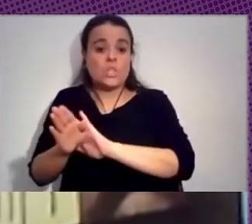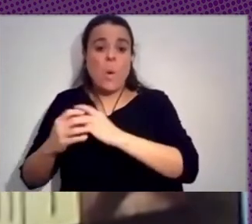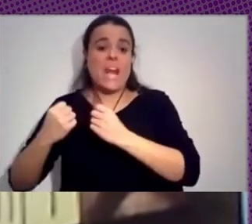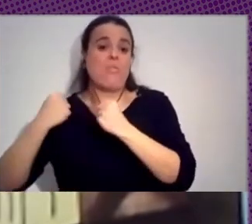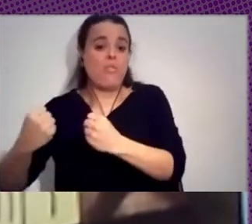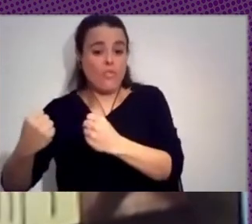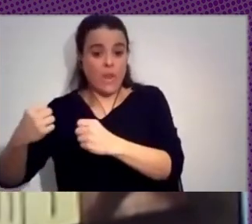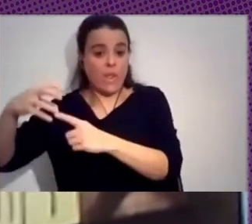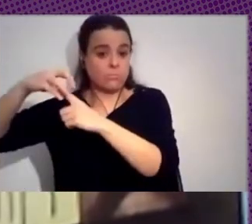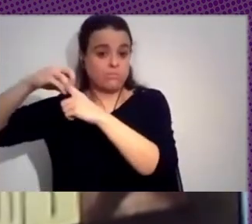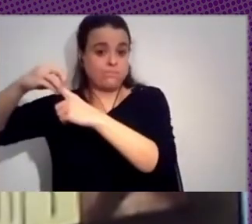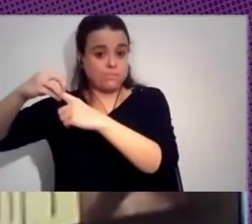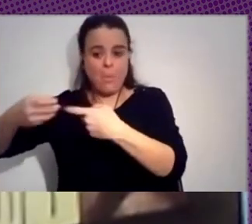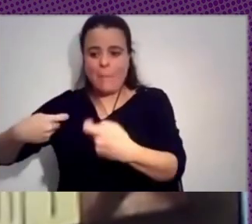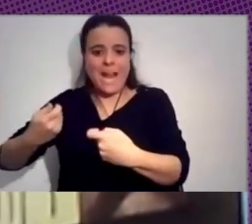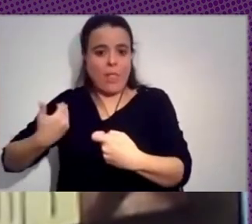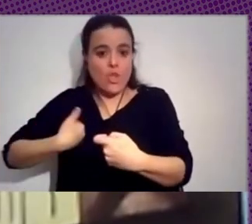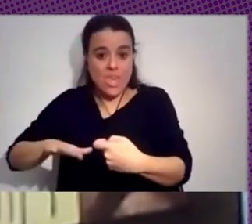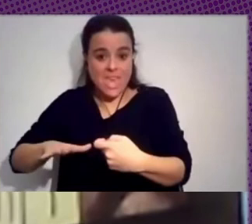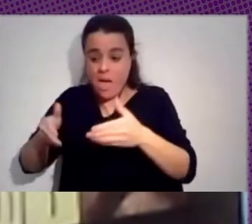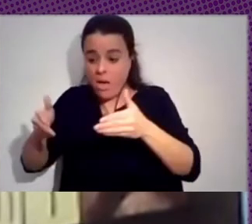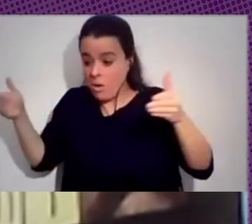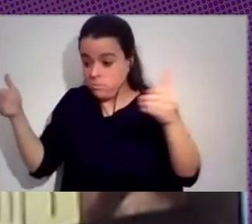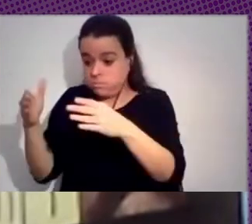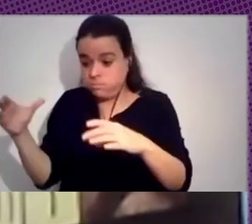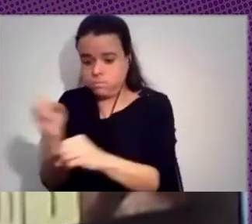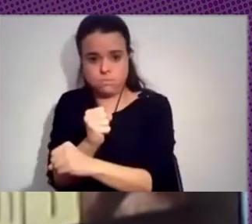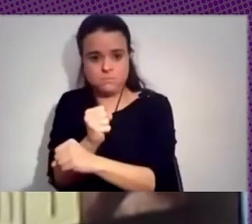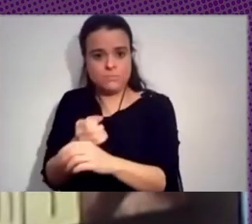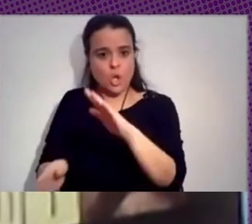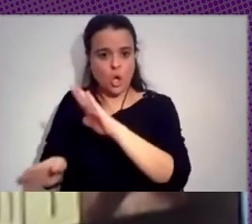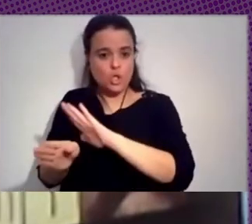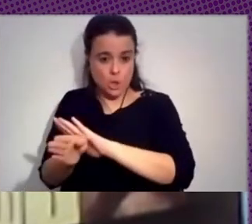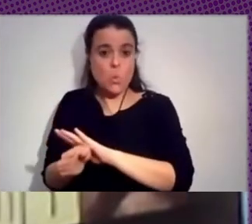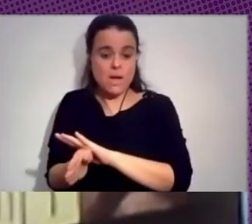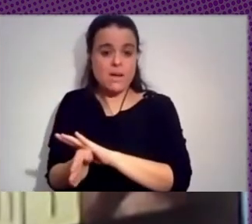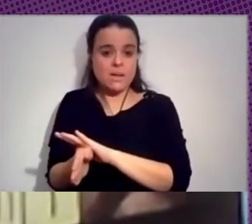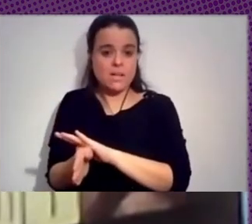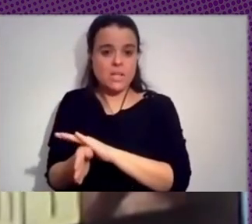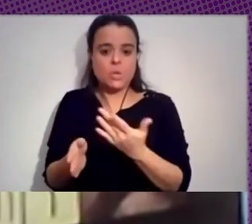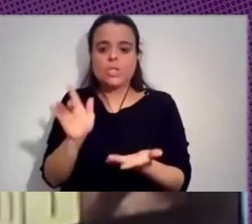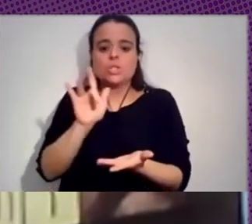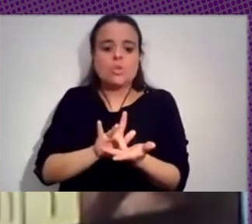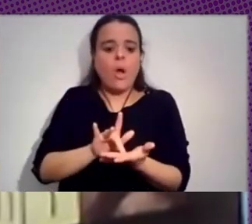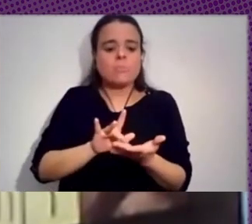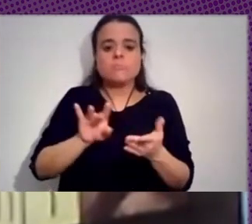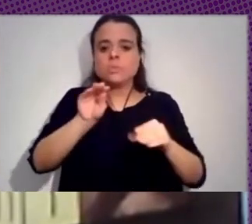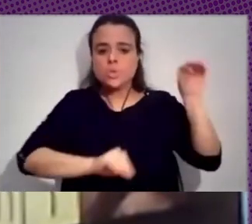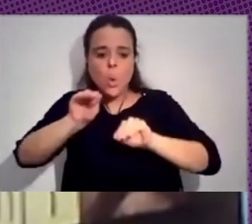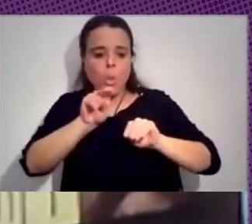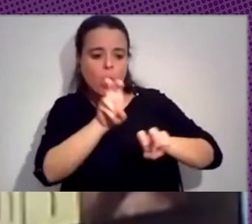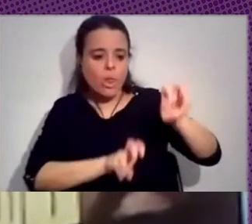está de por sí hiper concentrado. Es decir, no tenemos que mordernos la cola a la hora de buscar una solución que sea